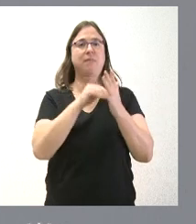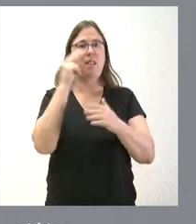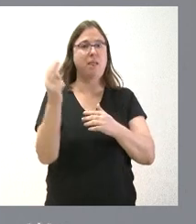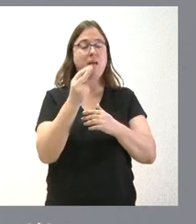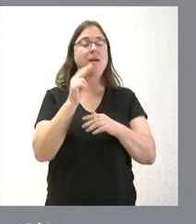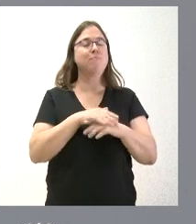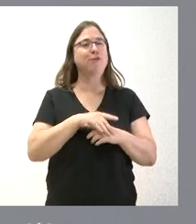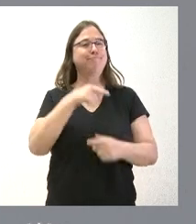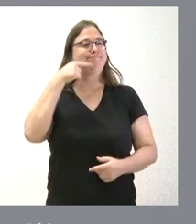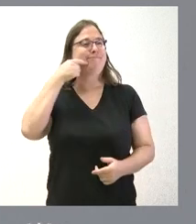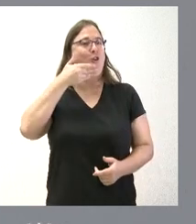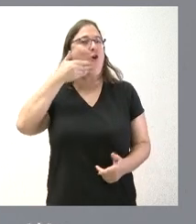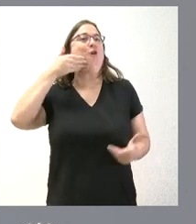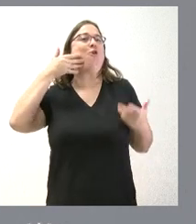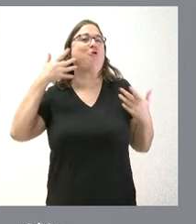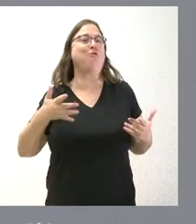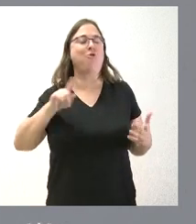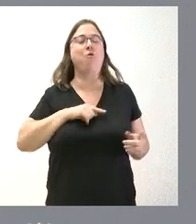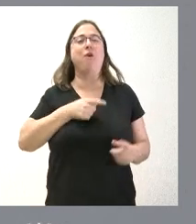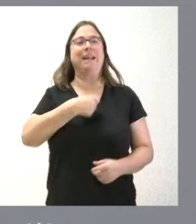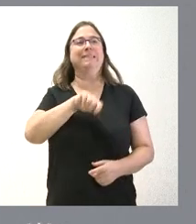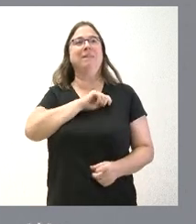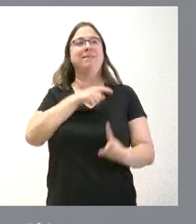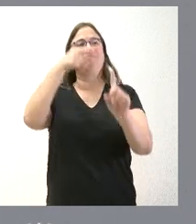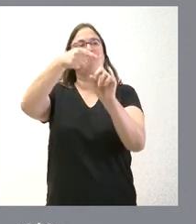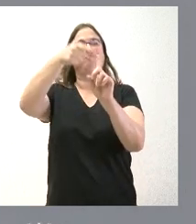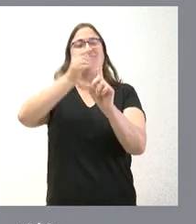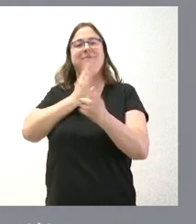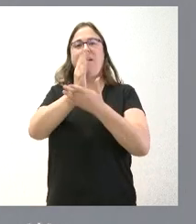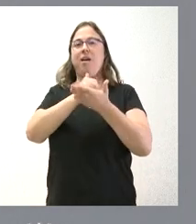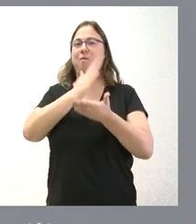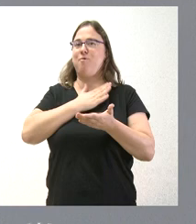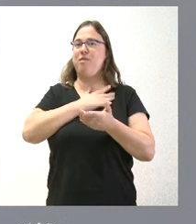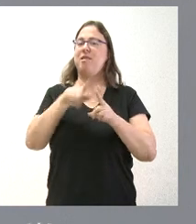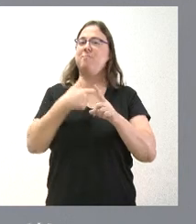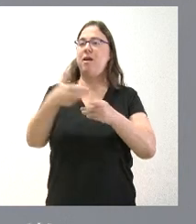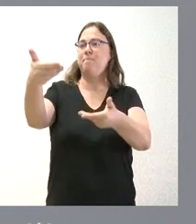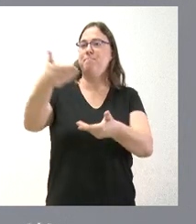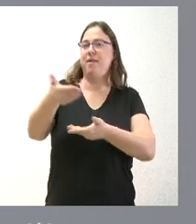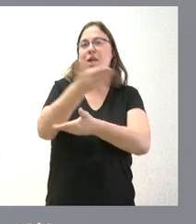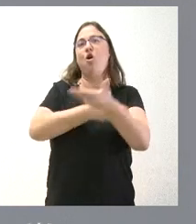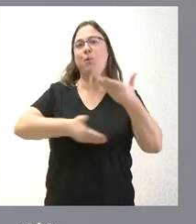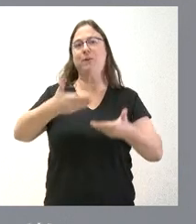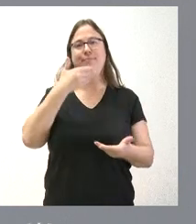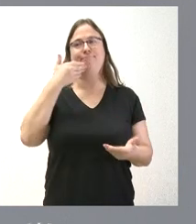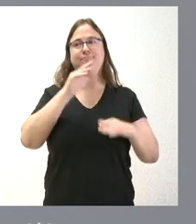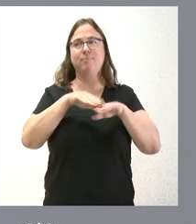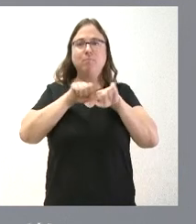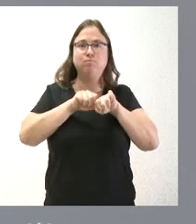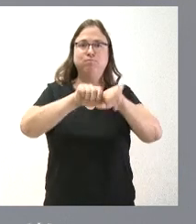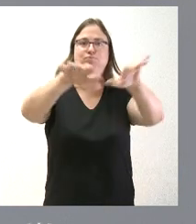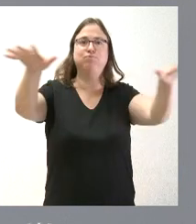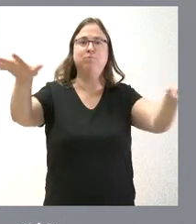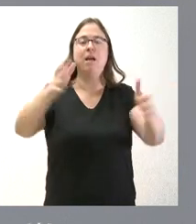nos congratula ser en esta materia también referencia dentro del contexto nacional y que se nos pida la colaboración para extender nuestra experiencia